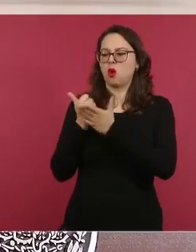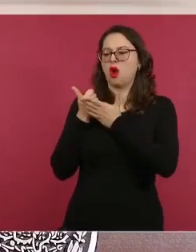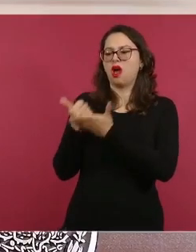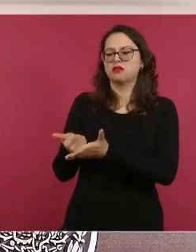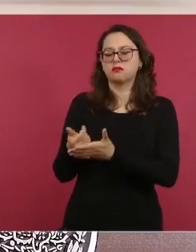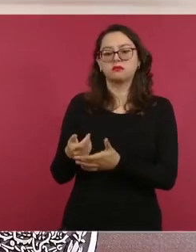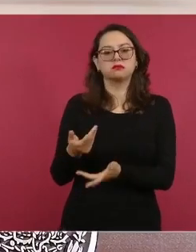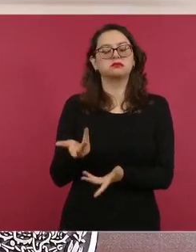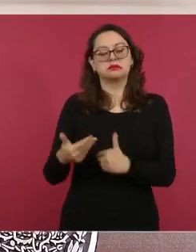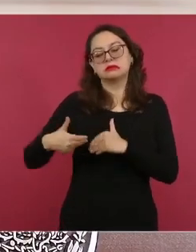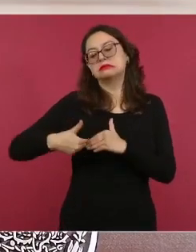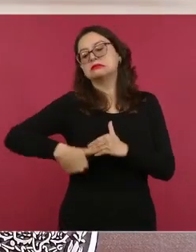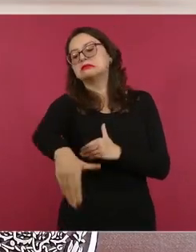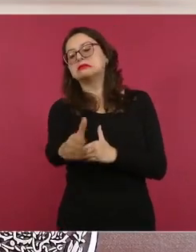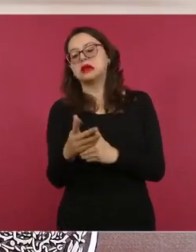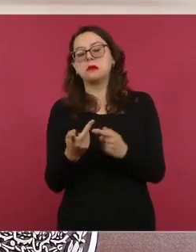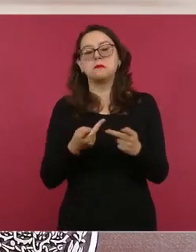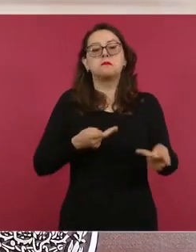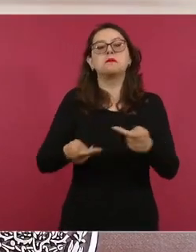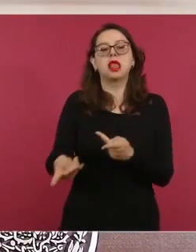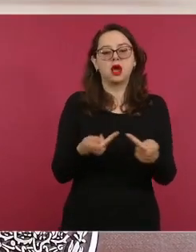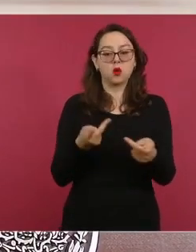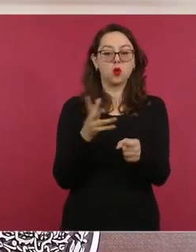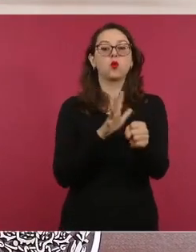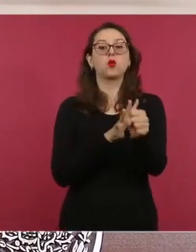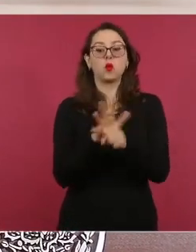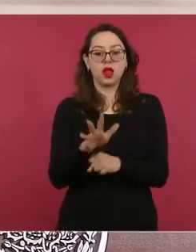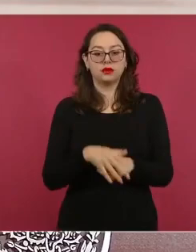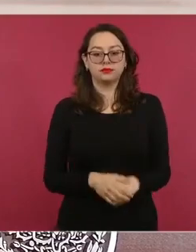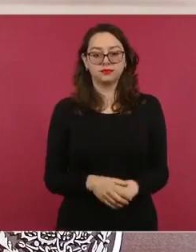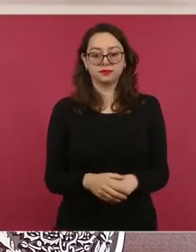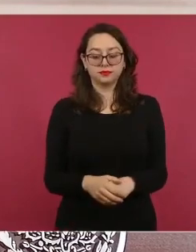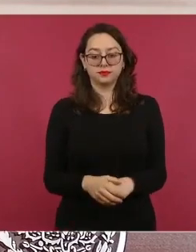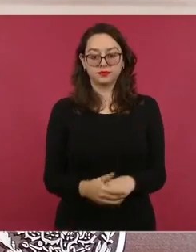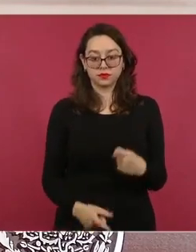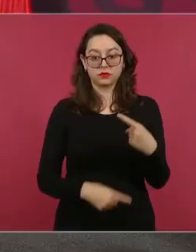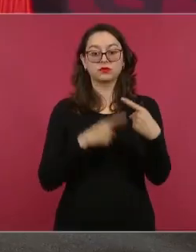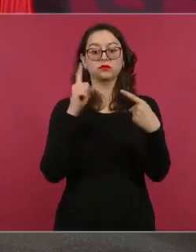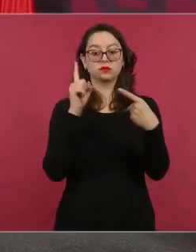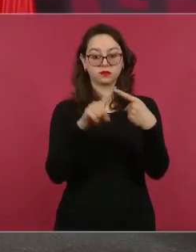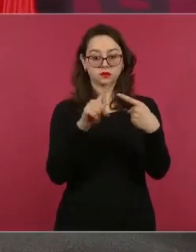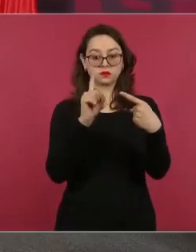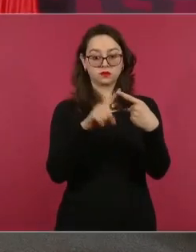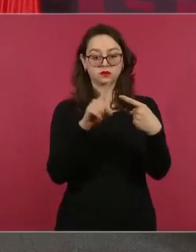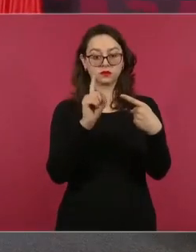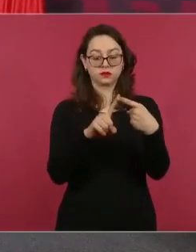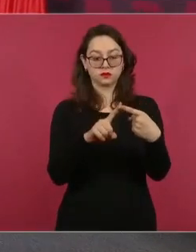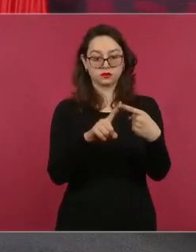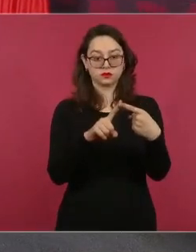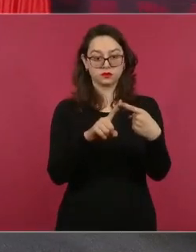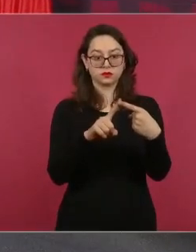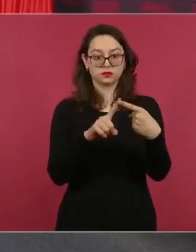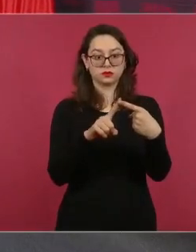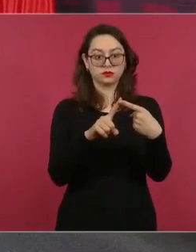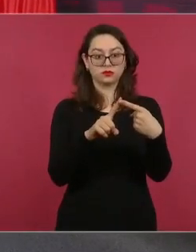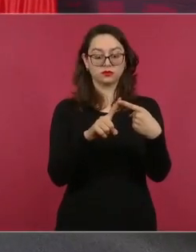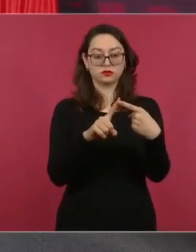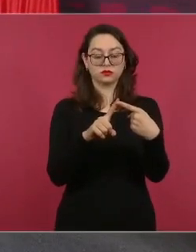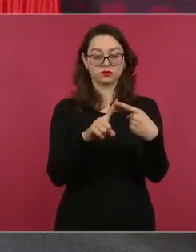reconstrucción. Uno, apoyar con todo lo necesario